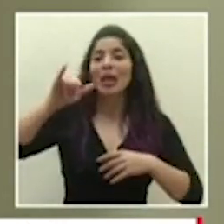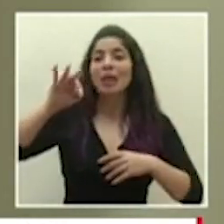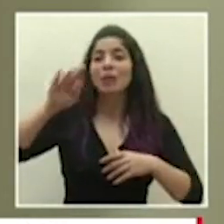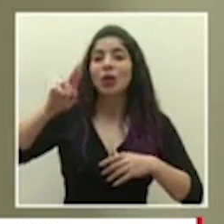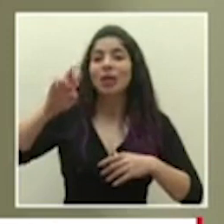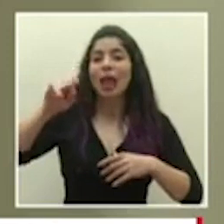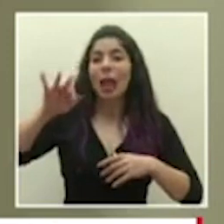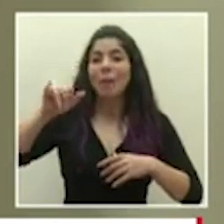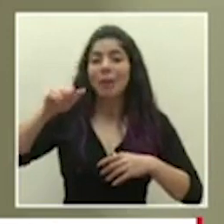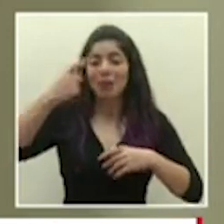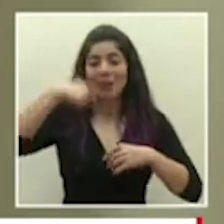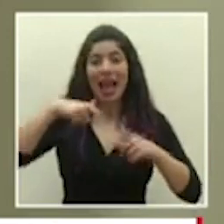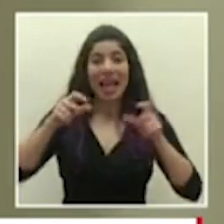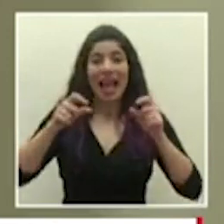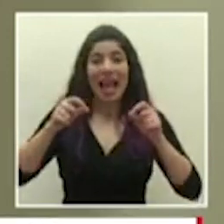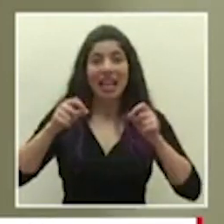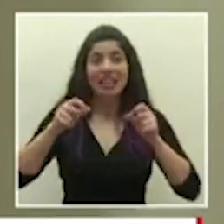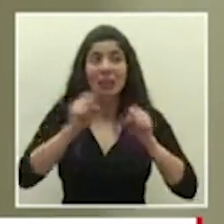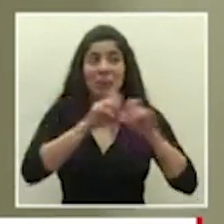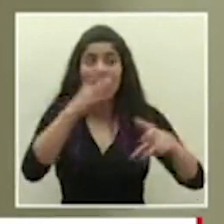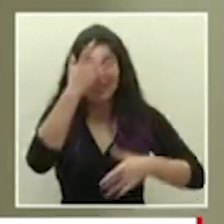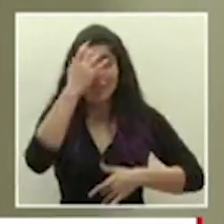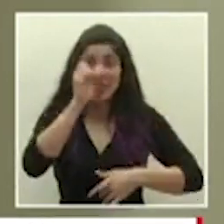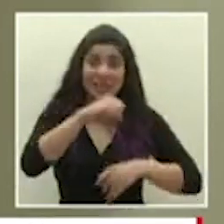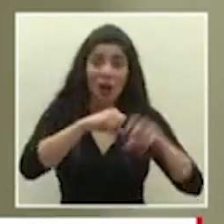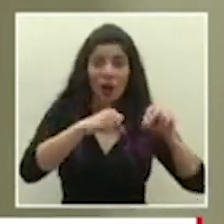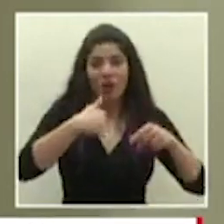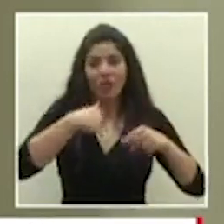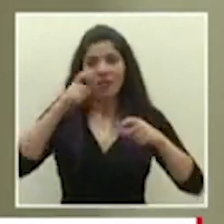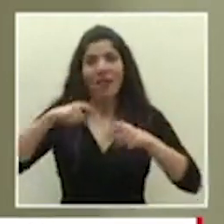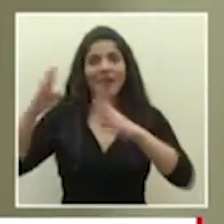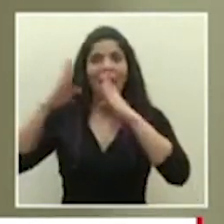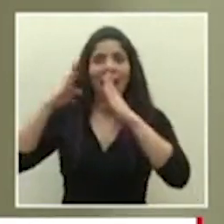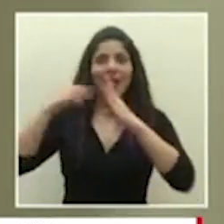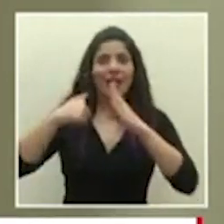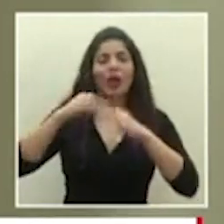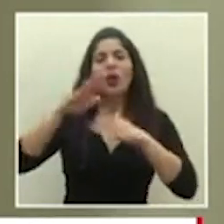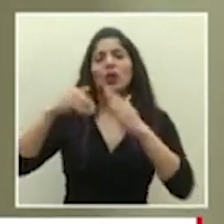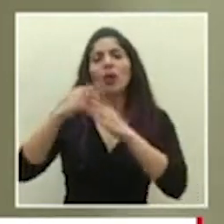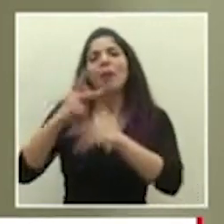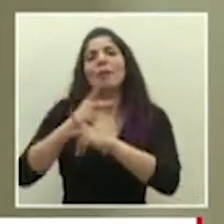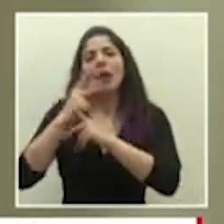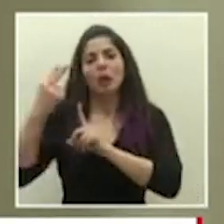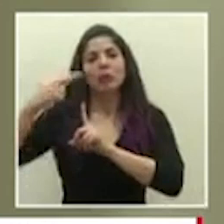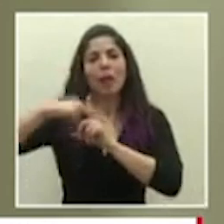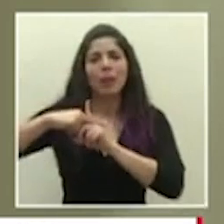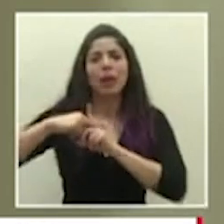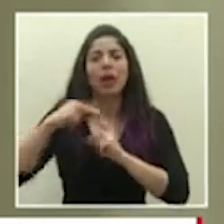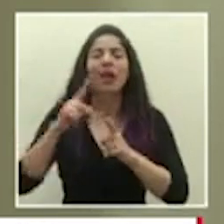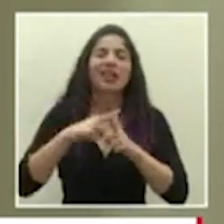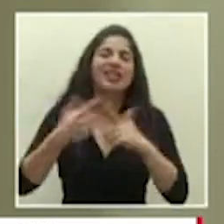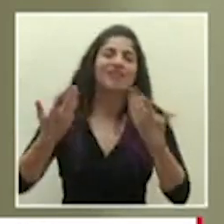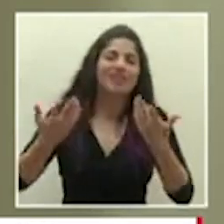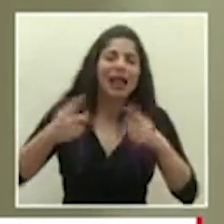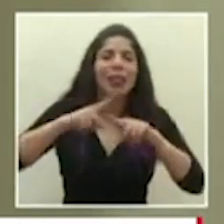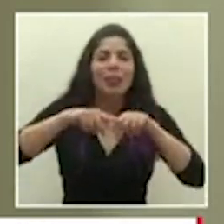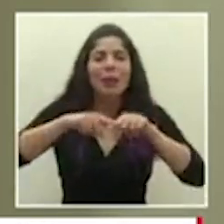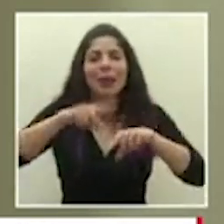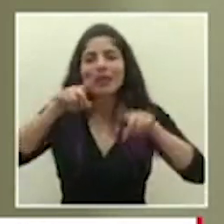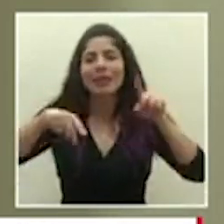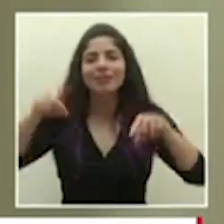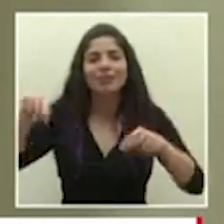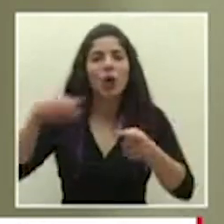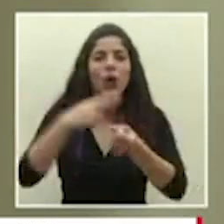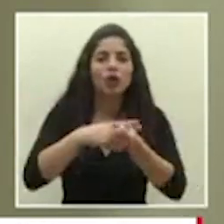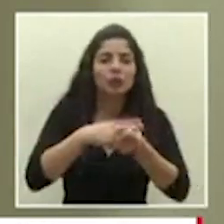tiene cáncer con o sin pandemia hay que atenderlo y hay que tomar todas las medidas de precaución entonces depende del hospital